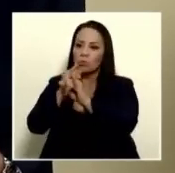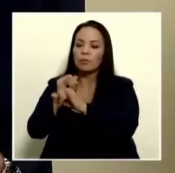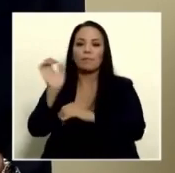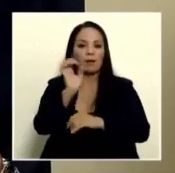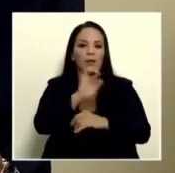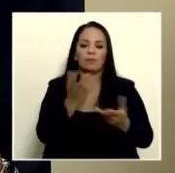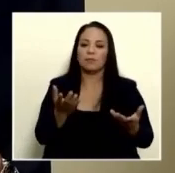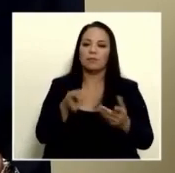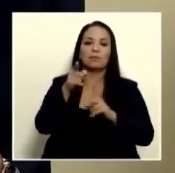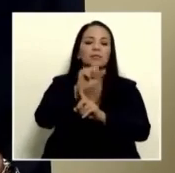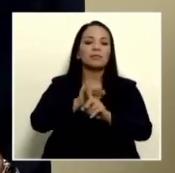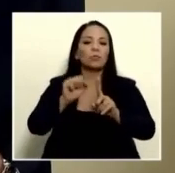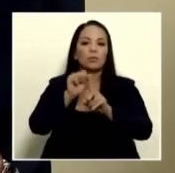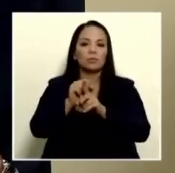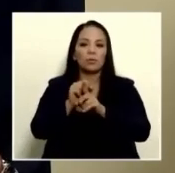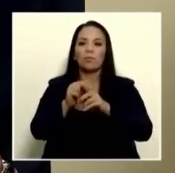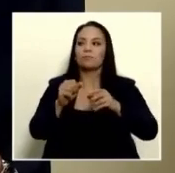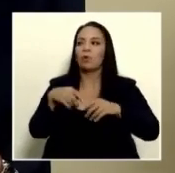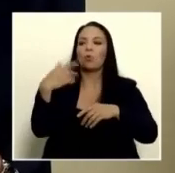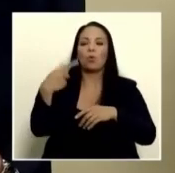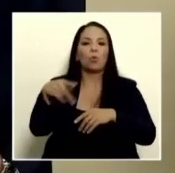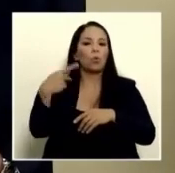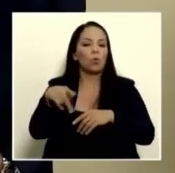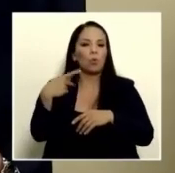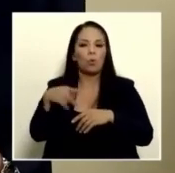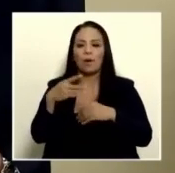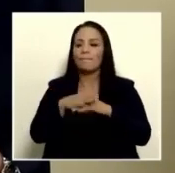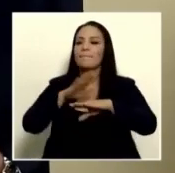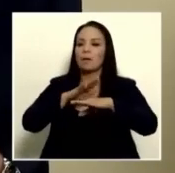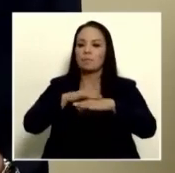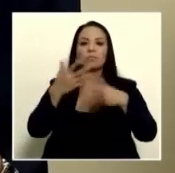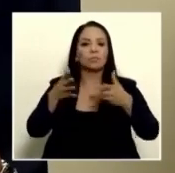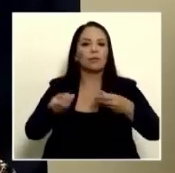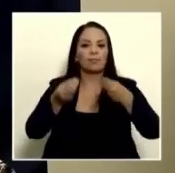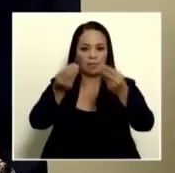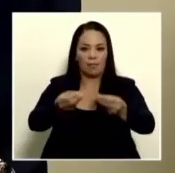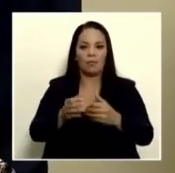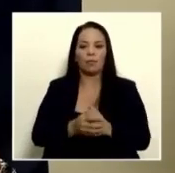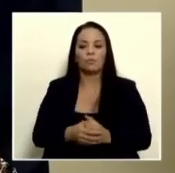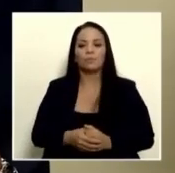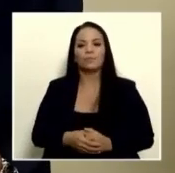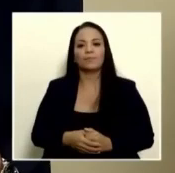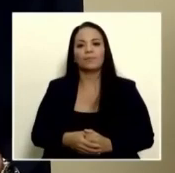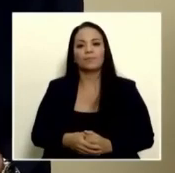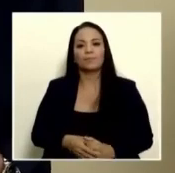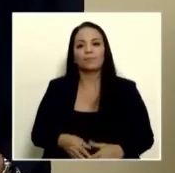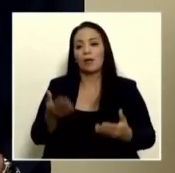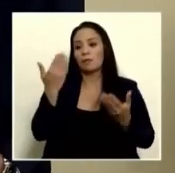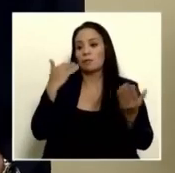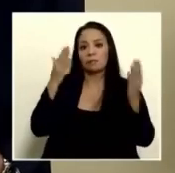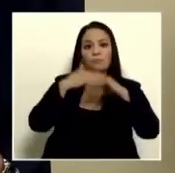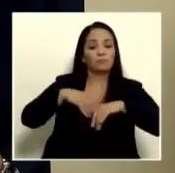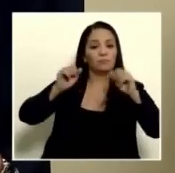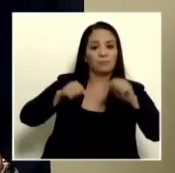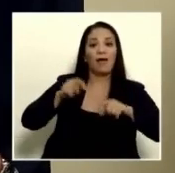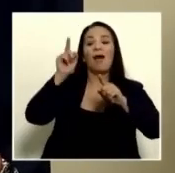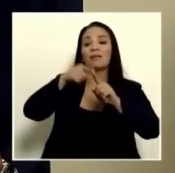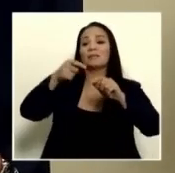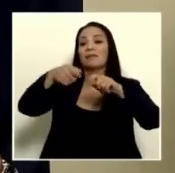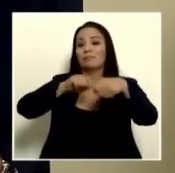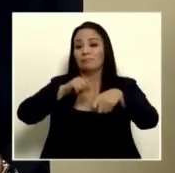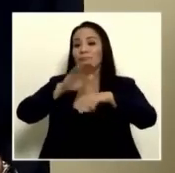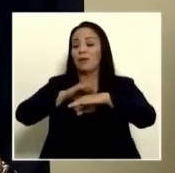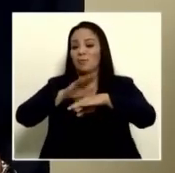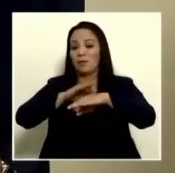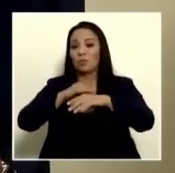emergencia porque es una situación grave pero el permiso estaba dado no había posibilidad hasta que se derogara el permiso